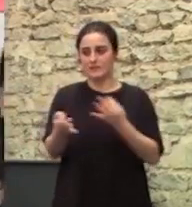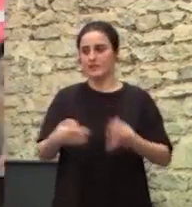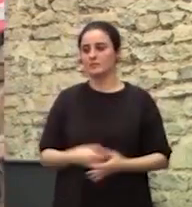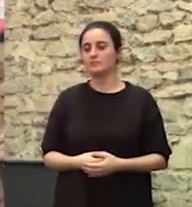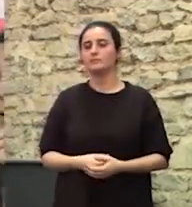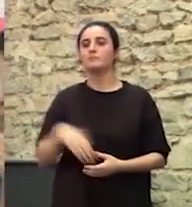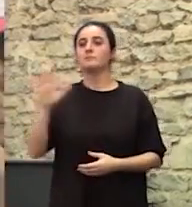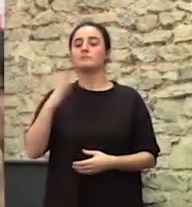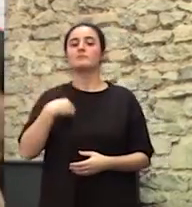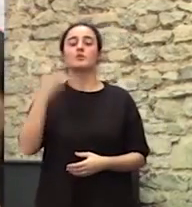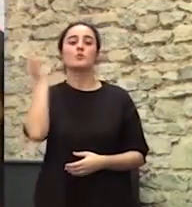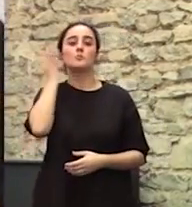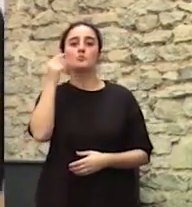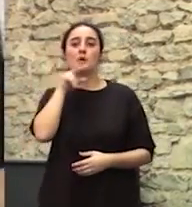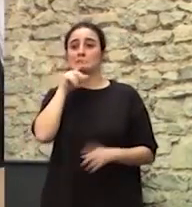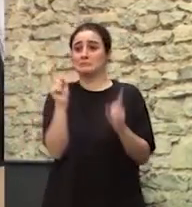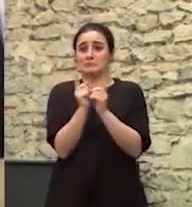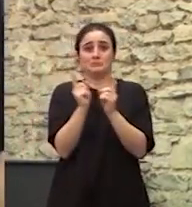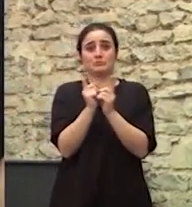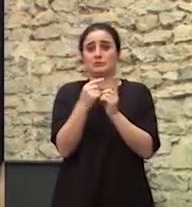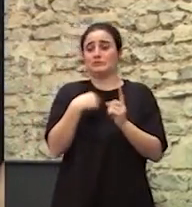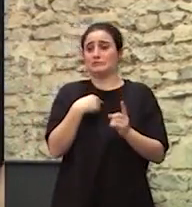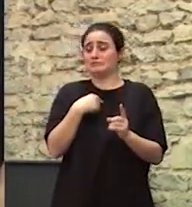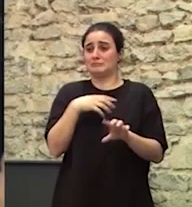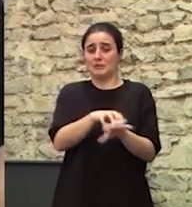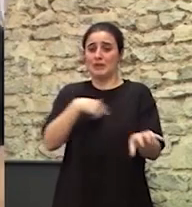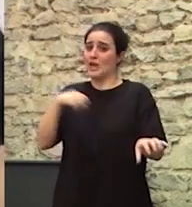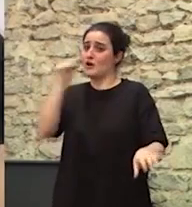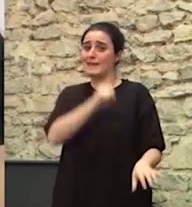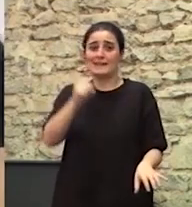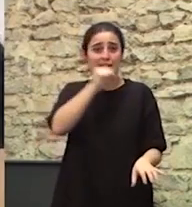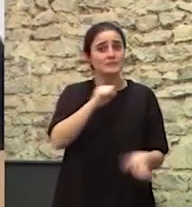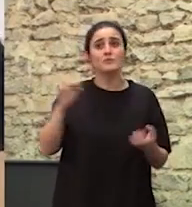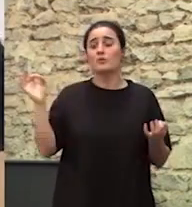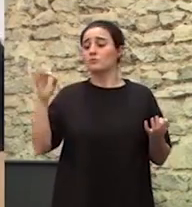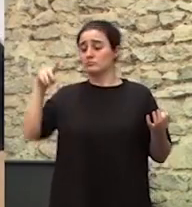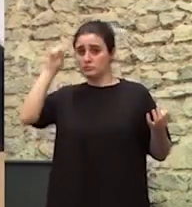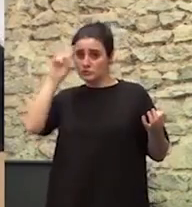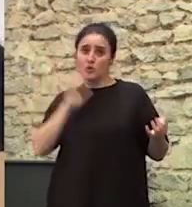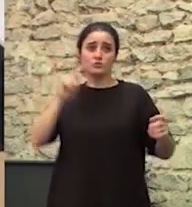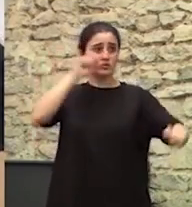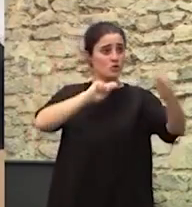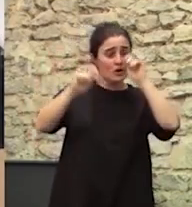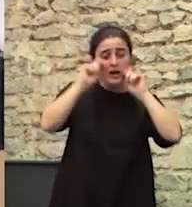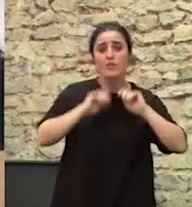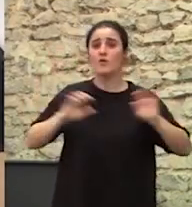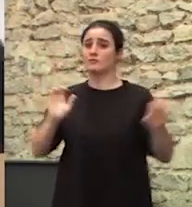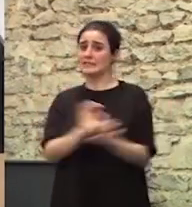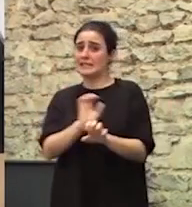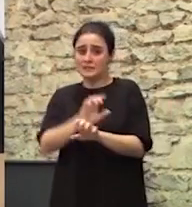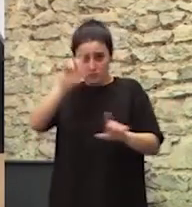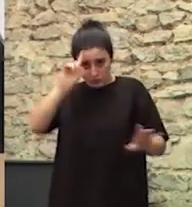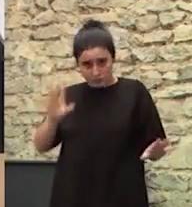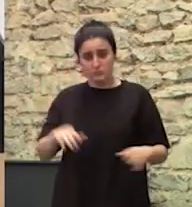Soy mujer de pocas palabras casi todo lo lo digo cantando o yo que sé llorando o riéndome